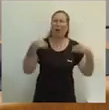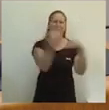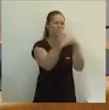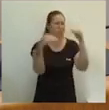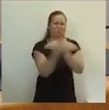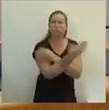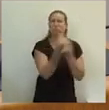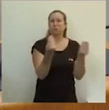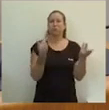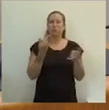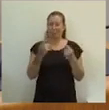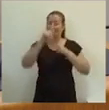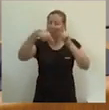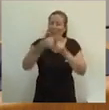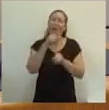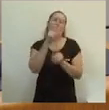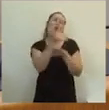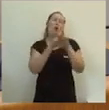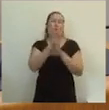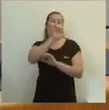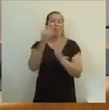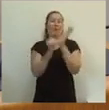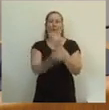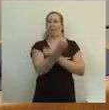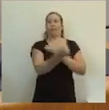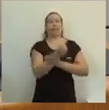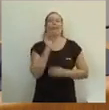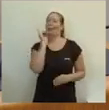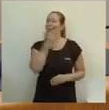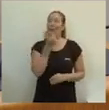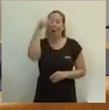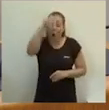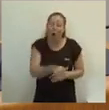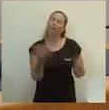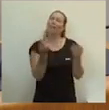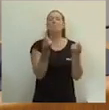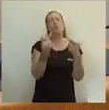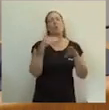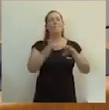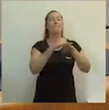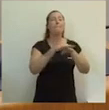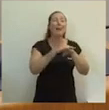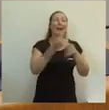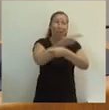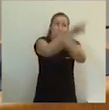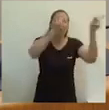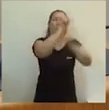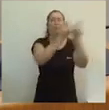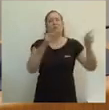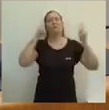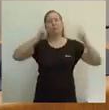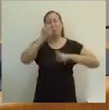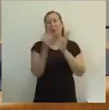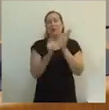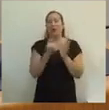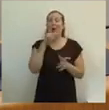críticas al gobierno valenciano. Creo que hoy le debe una disculpa al pueblo valenciano. No querría alargar